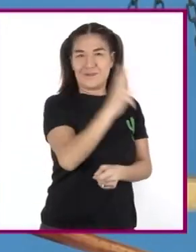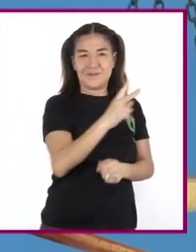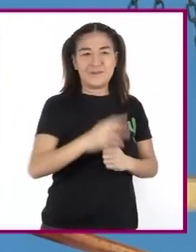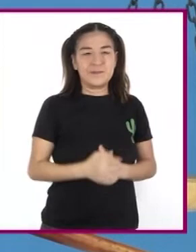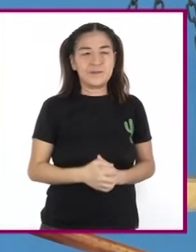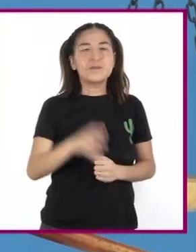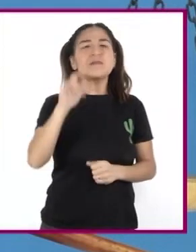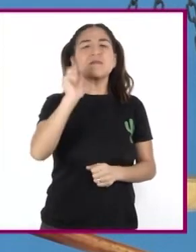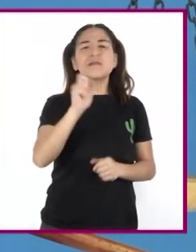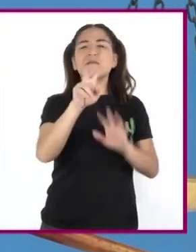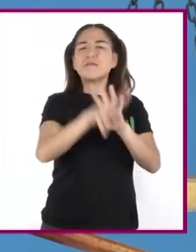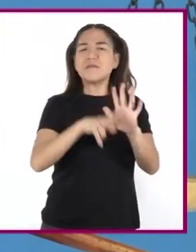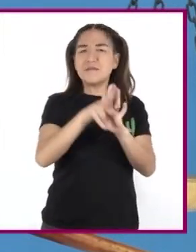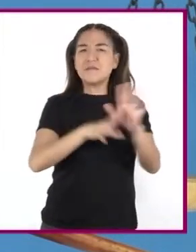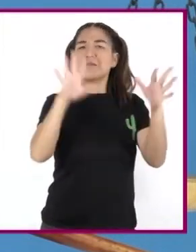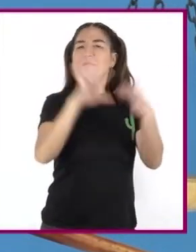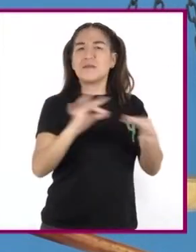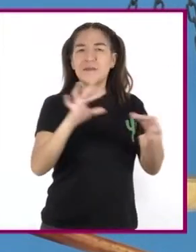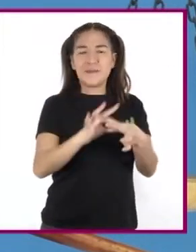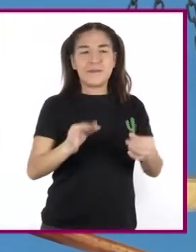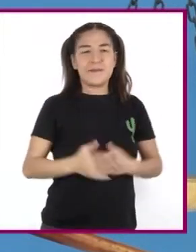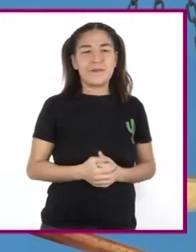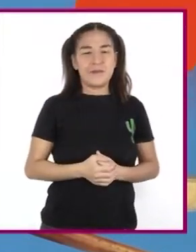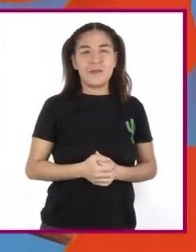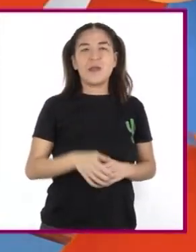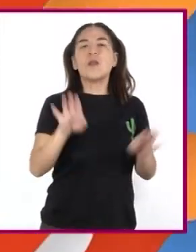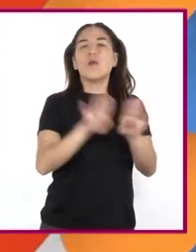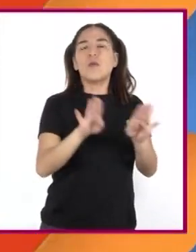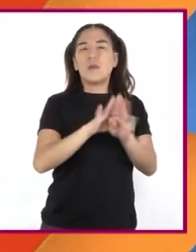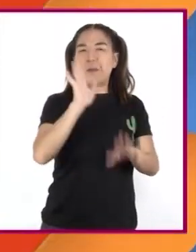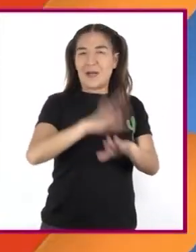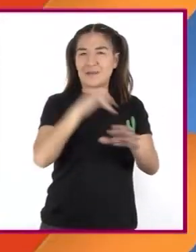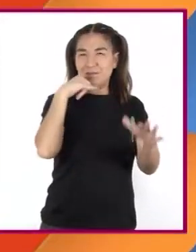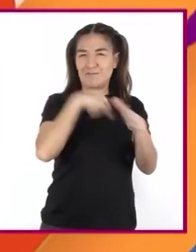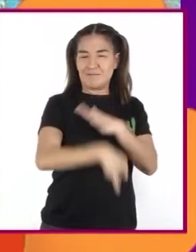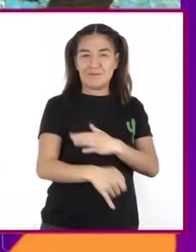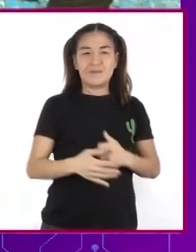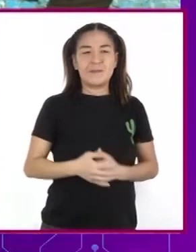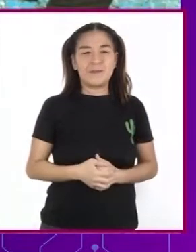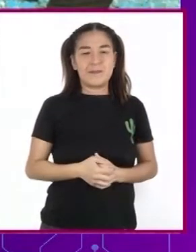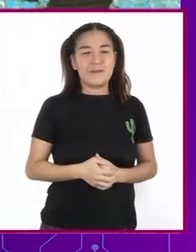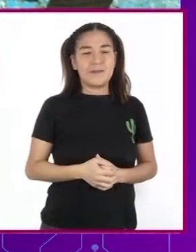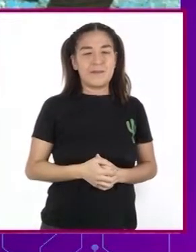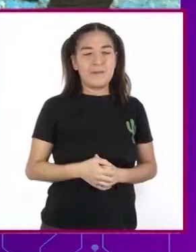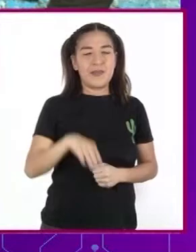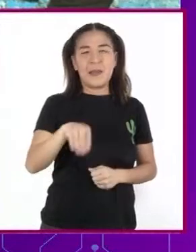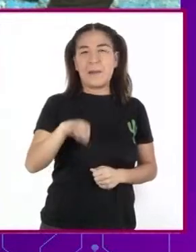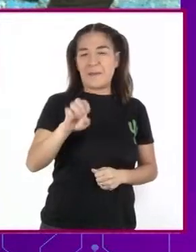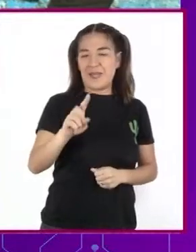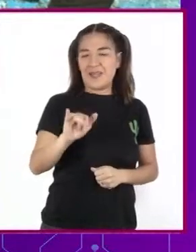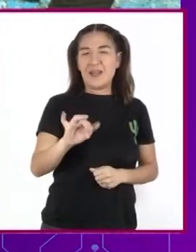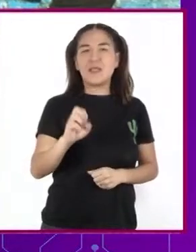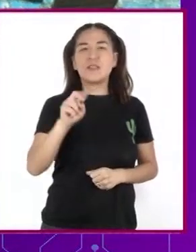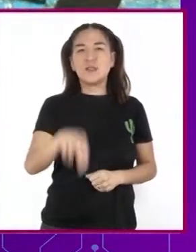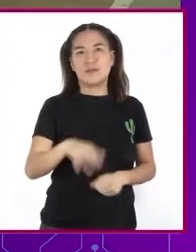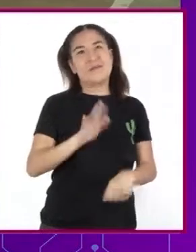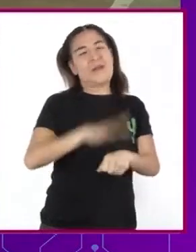Un video Donde nos lo explican Con mayor detalle La mediación Tiene múltiples Beneficios